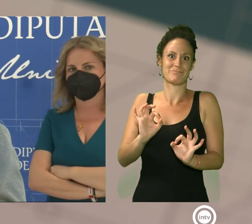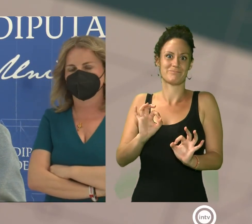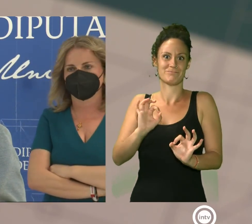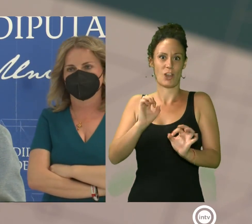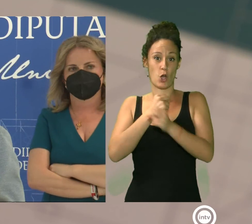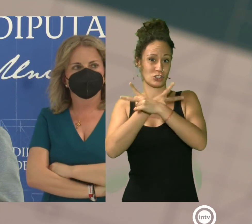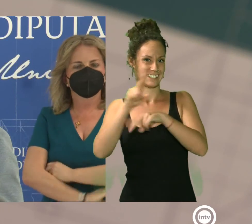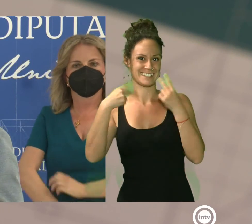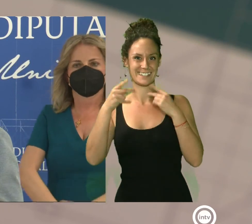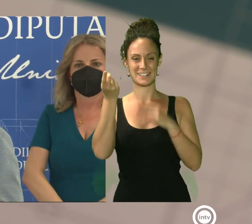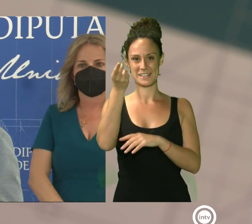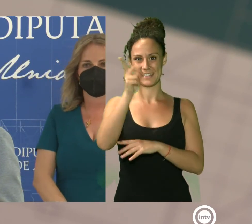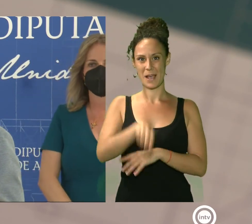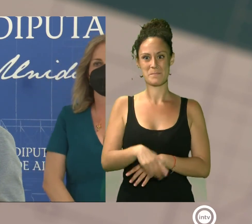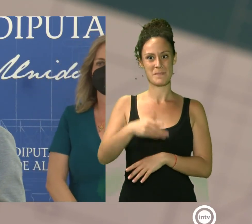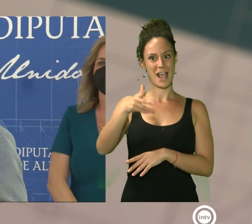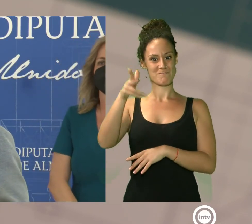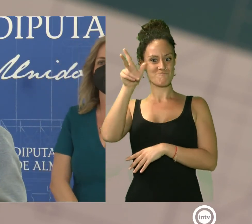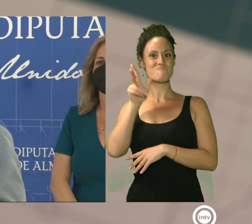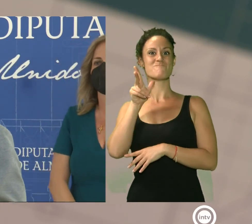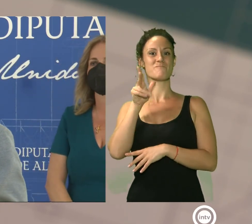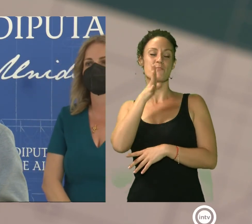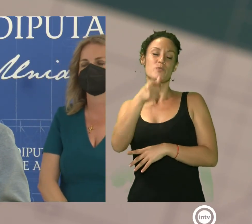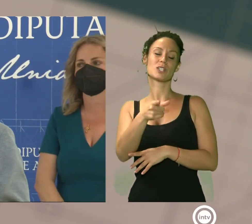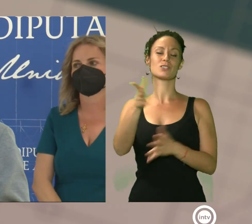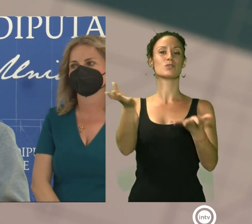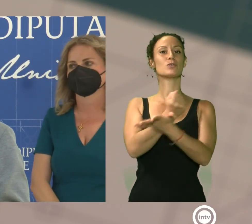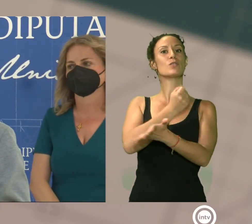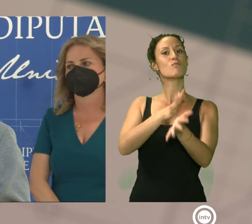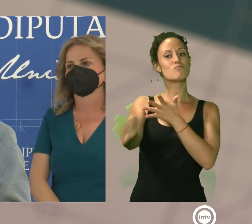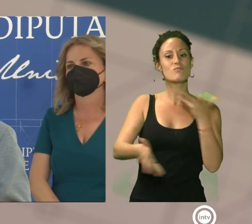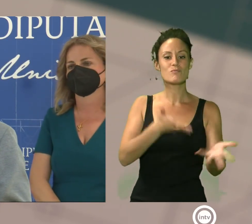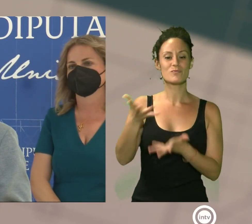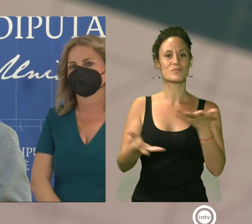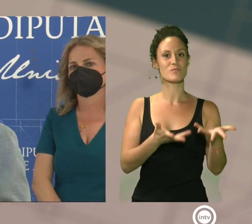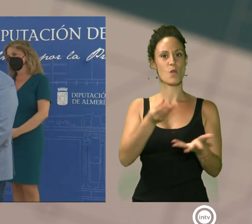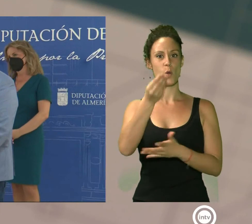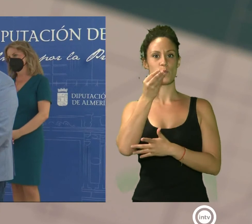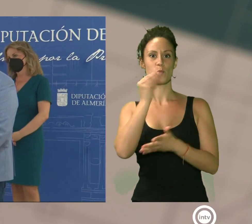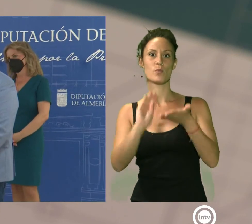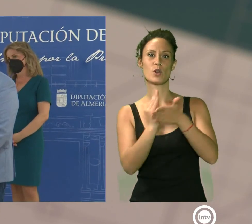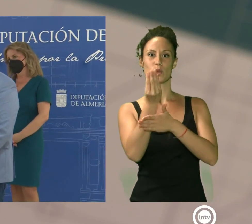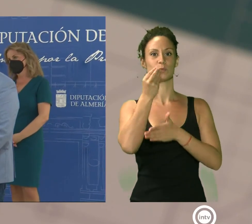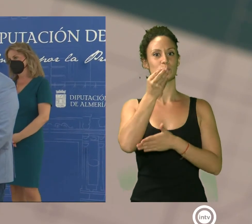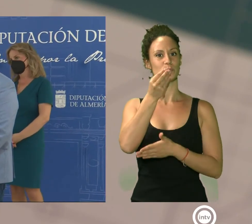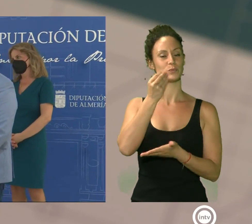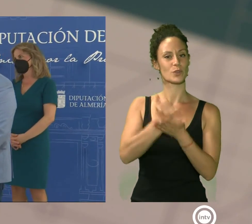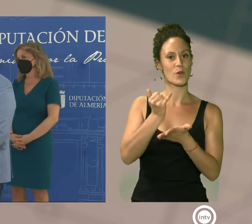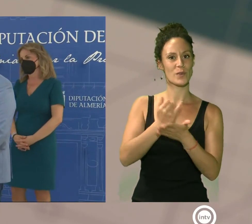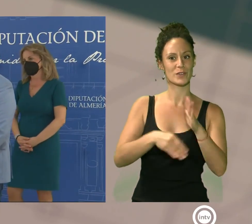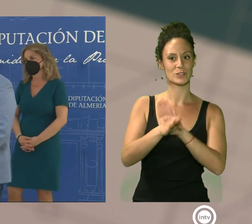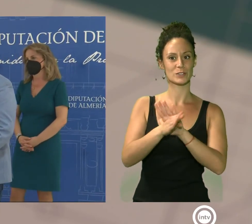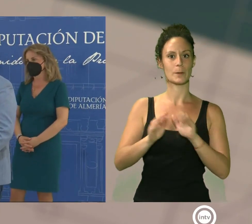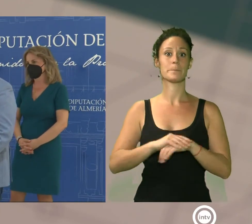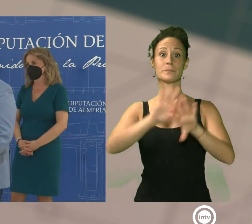que todos participéis, a que sigáis degustando nuestros maravillosos productos. En esta actividad participan 49